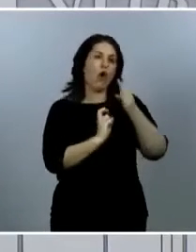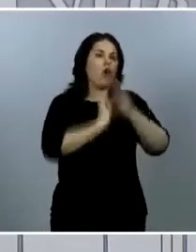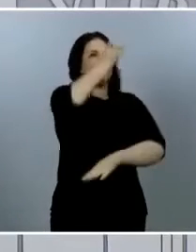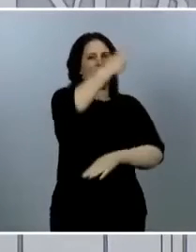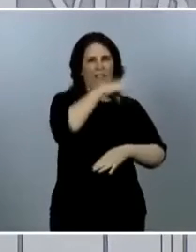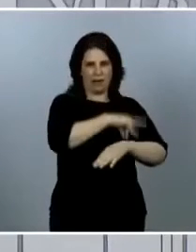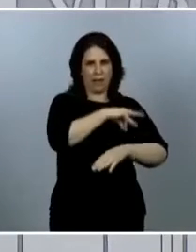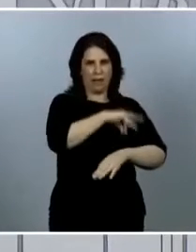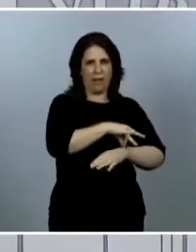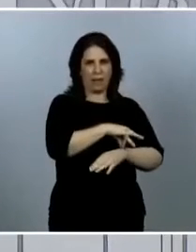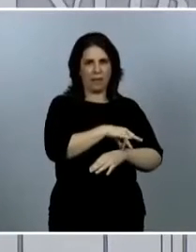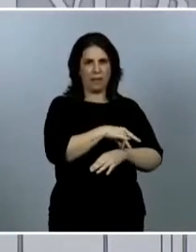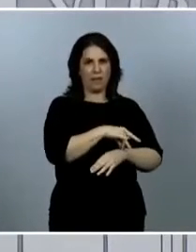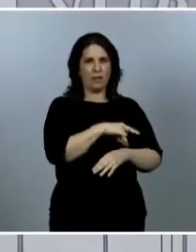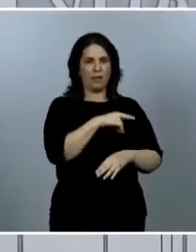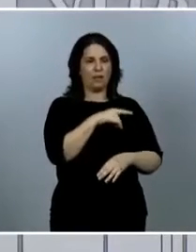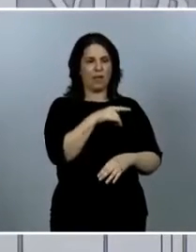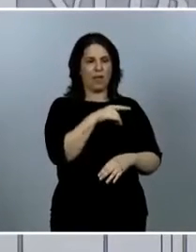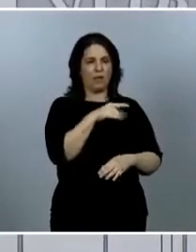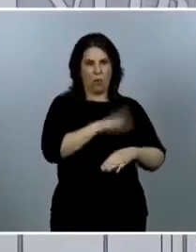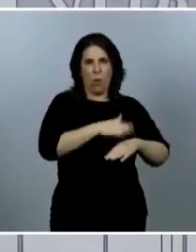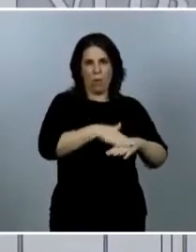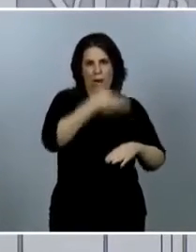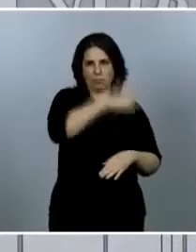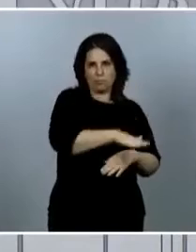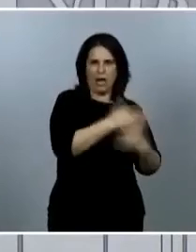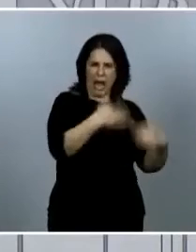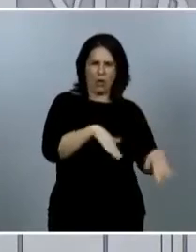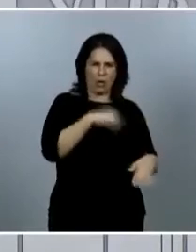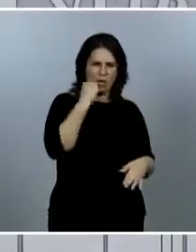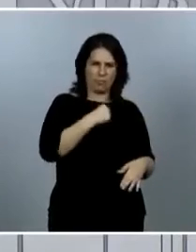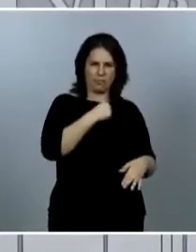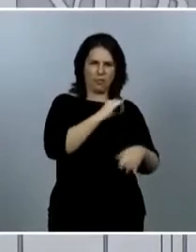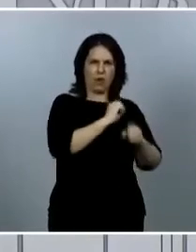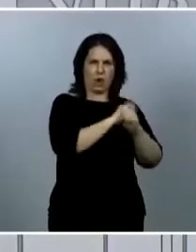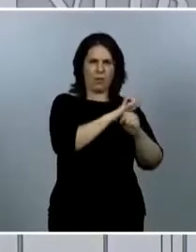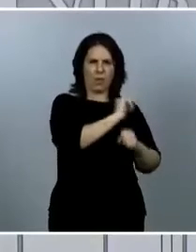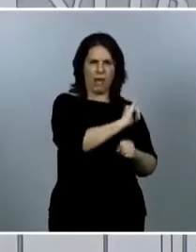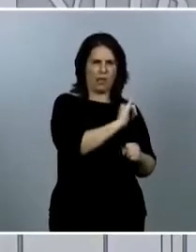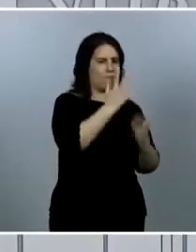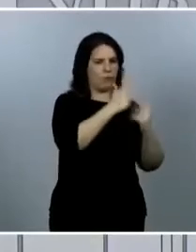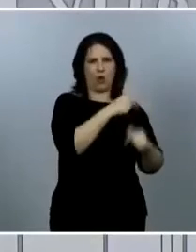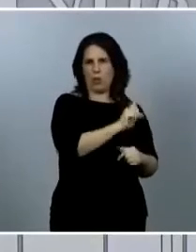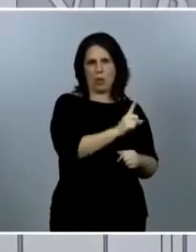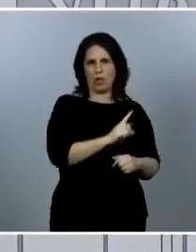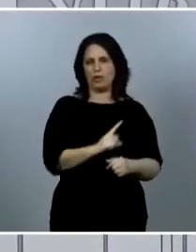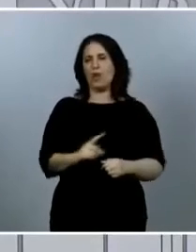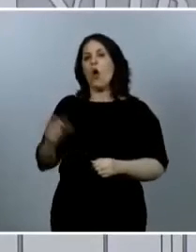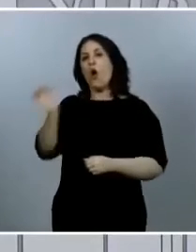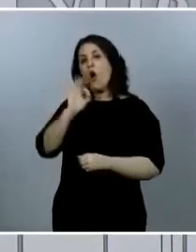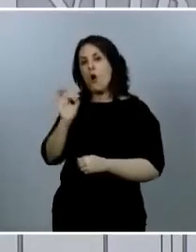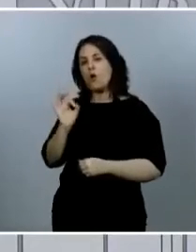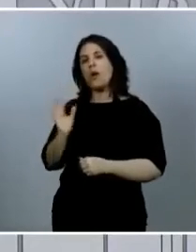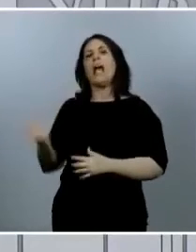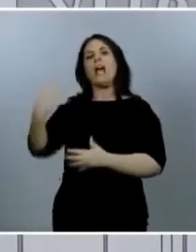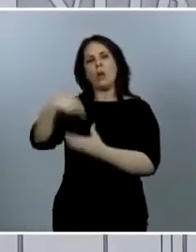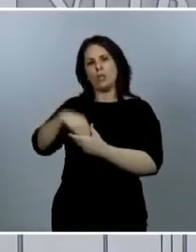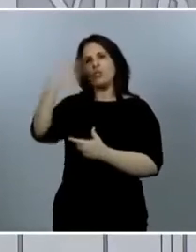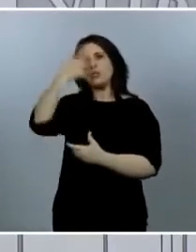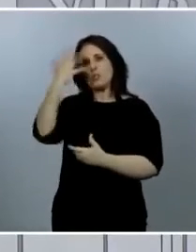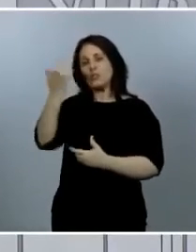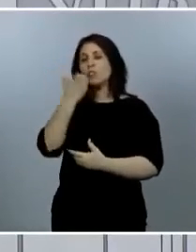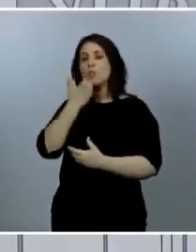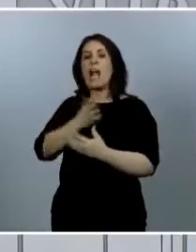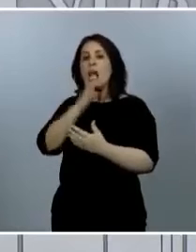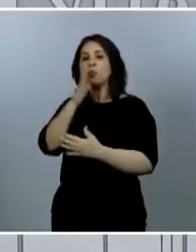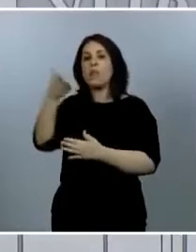completamente la defunción aunque estuvieran infectados como incluir aquellos sospechosos que no tienen una causa de muerte que pudiera explicarlo